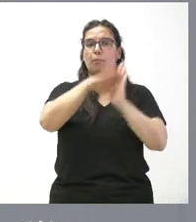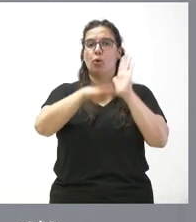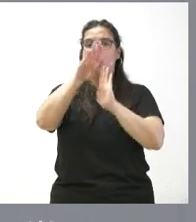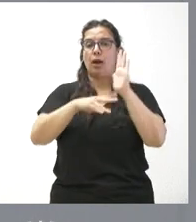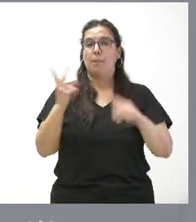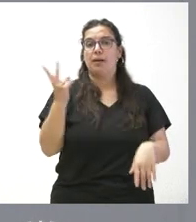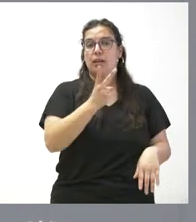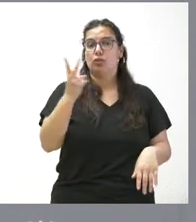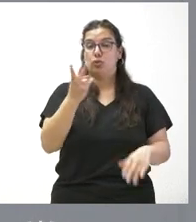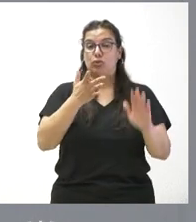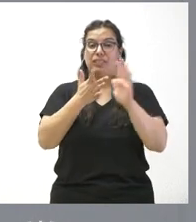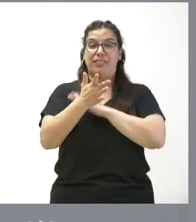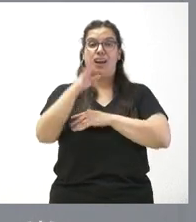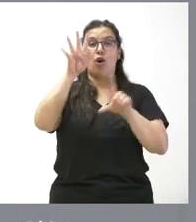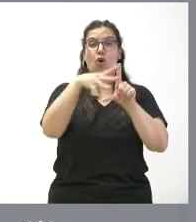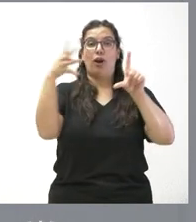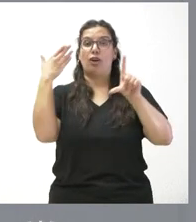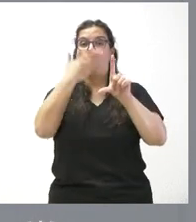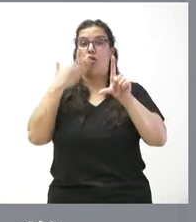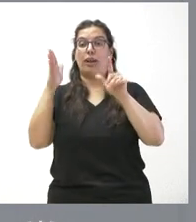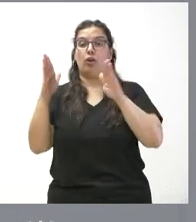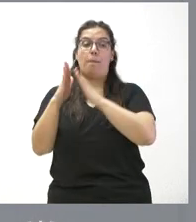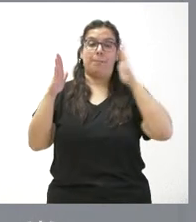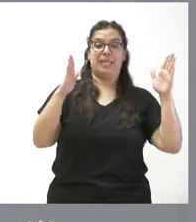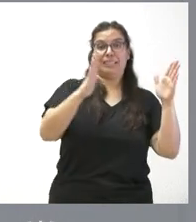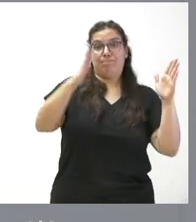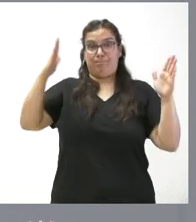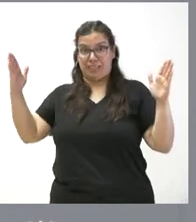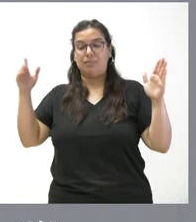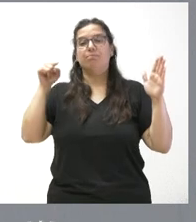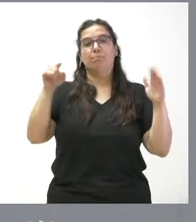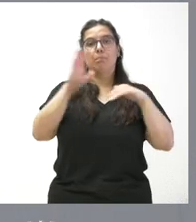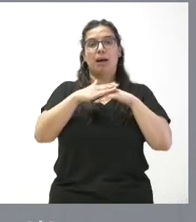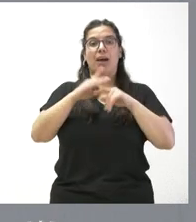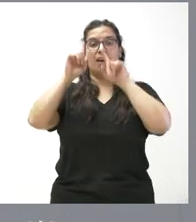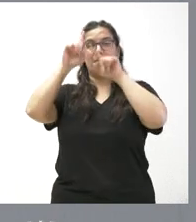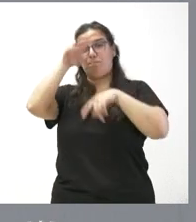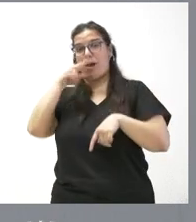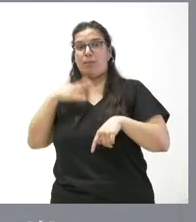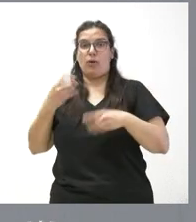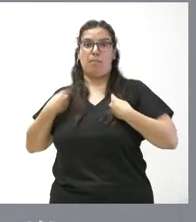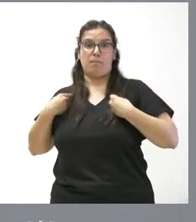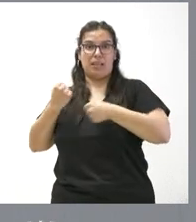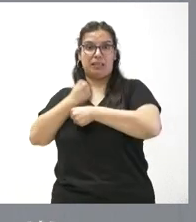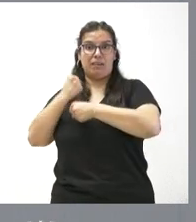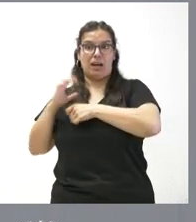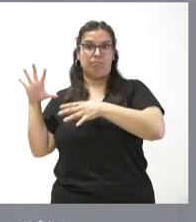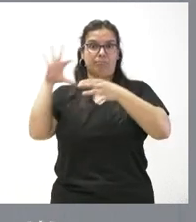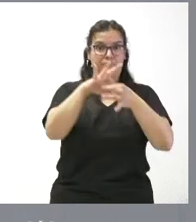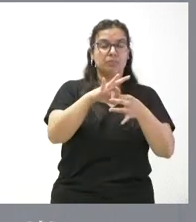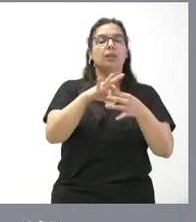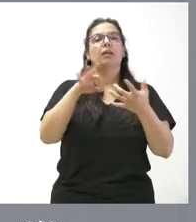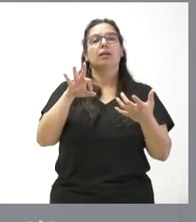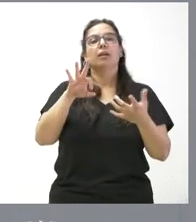que consisten en la ampliación de los horarios de apertura de los colegios fuera del periodo electivo para conciliar vida laboral y familiar, será de 5